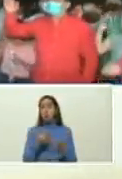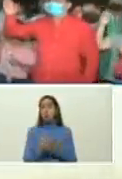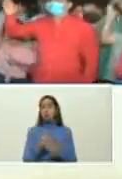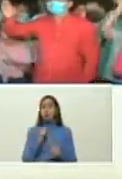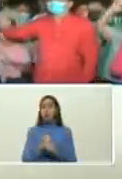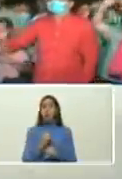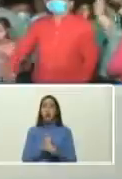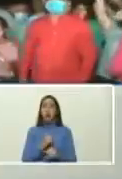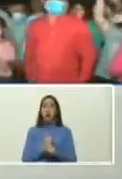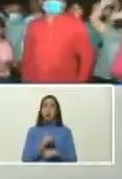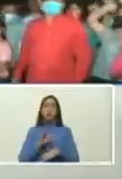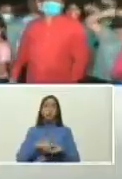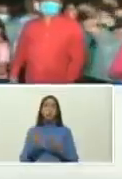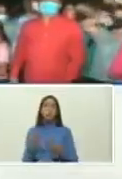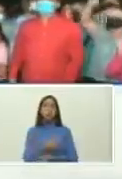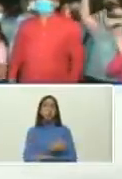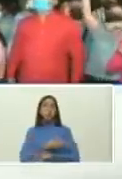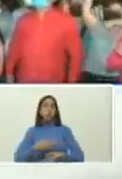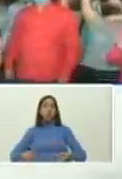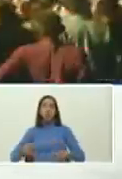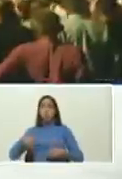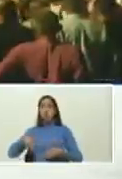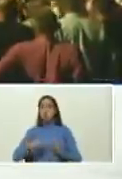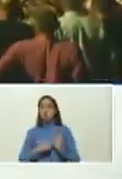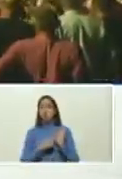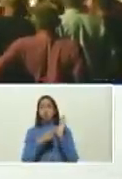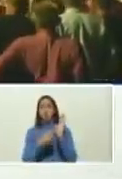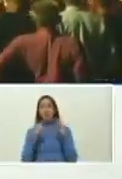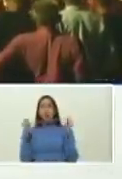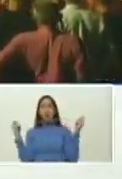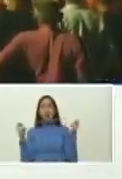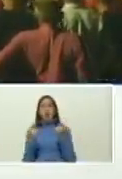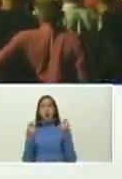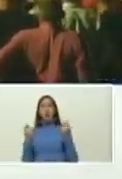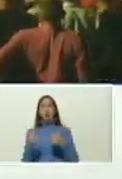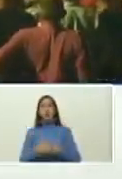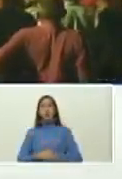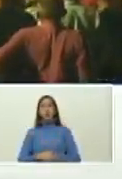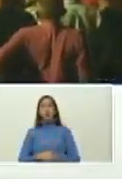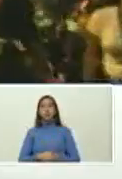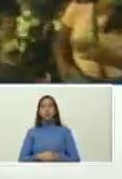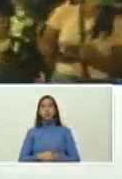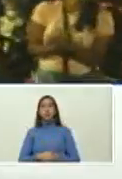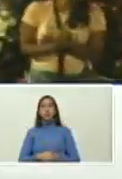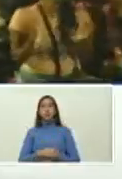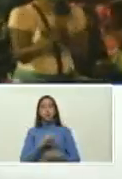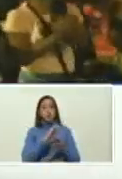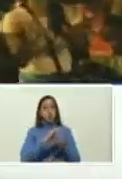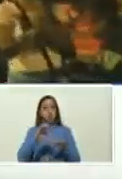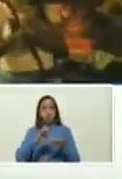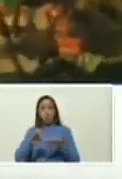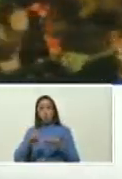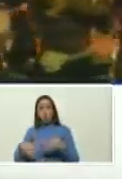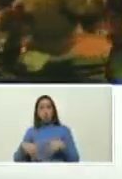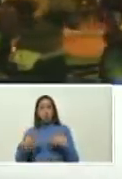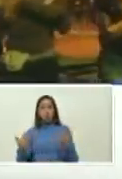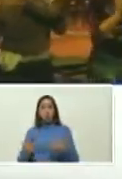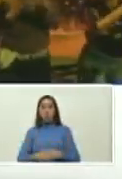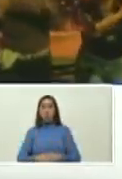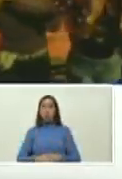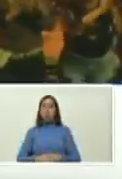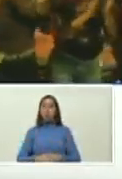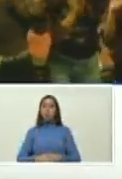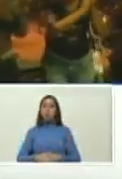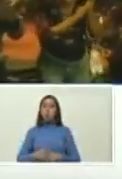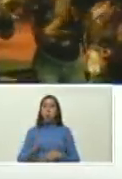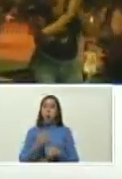son grandiosos los gastos que ellos muestran en la campaña de ese dinero quién sabe de dónde lo han